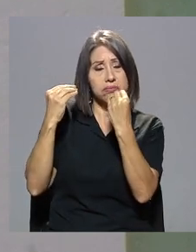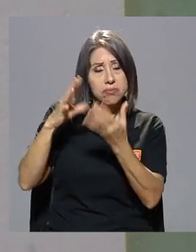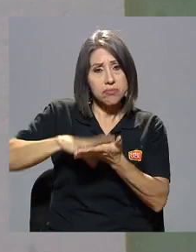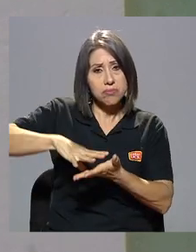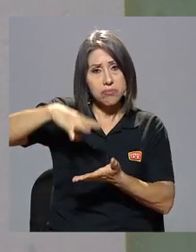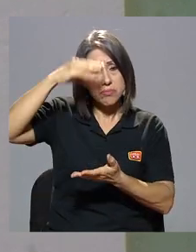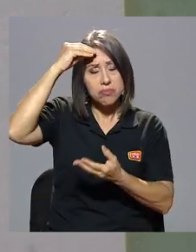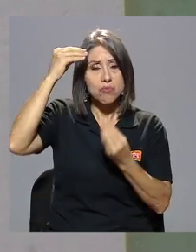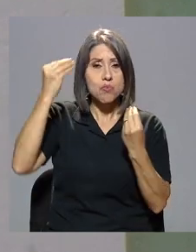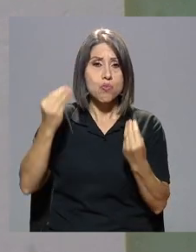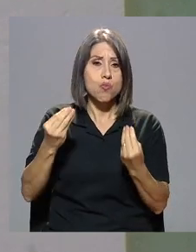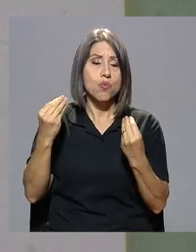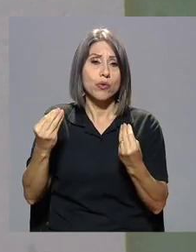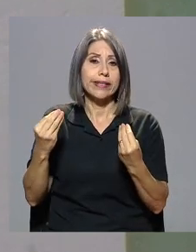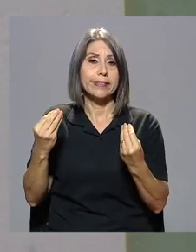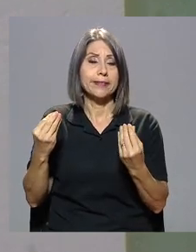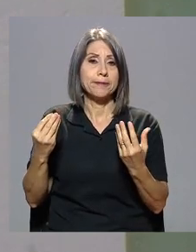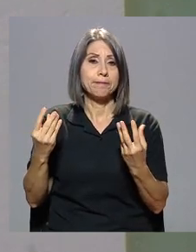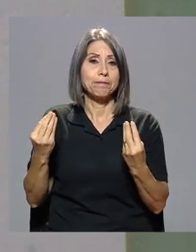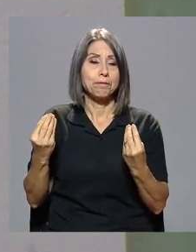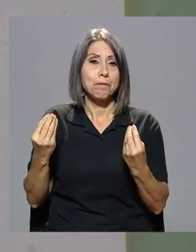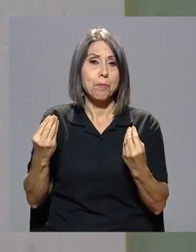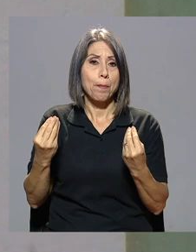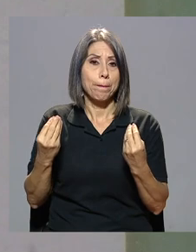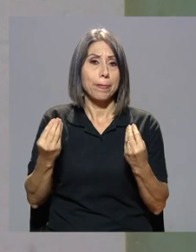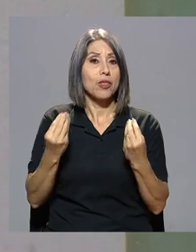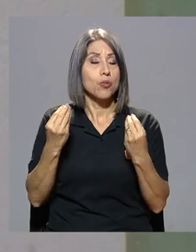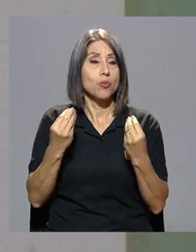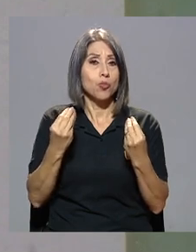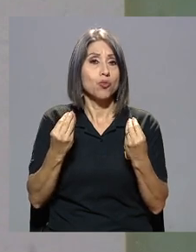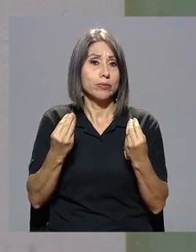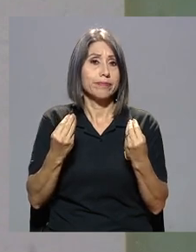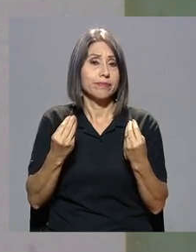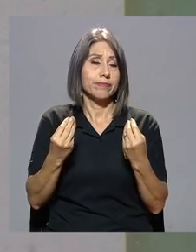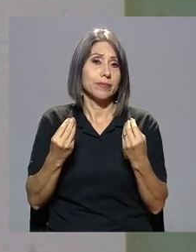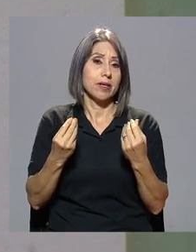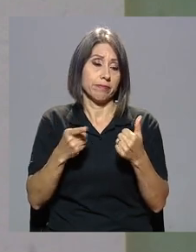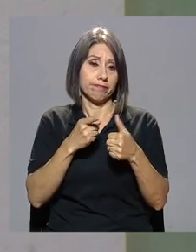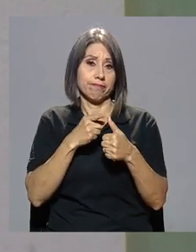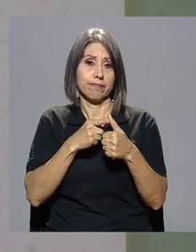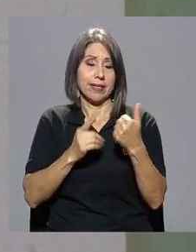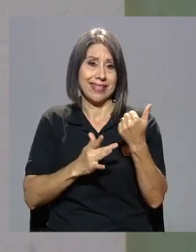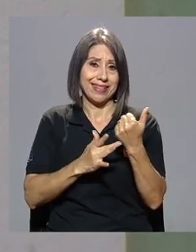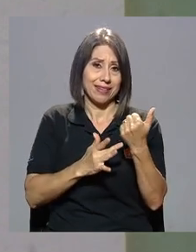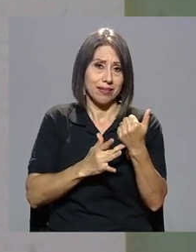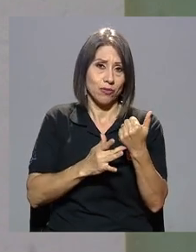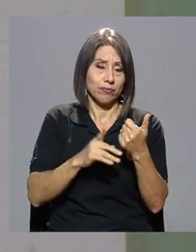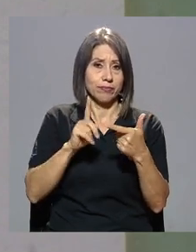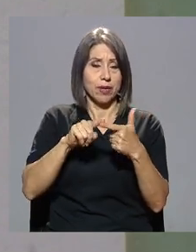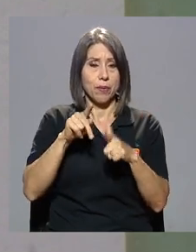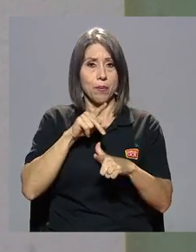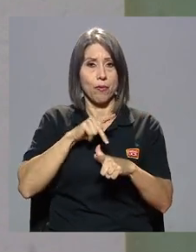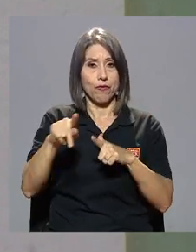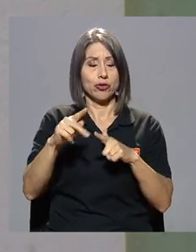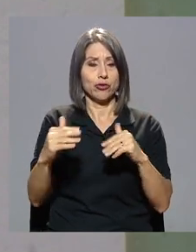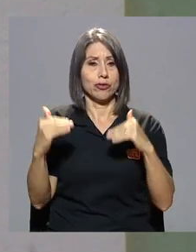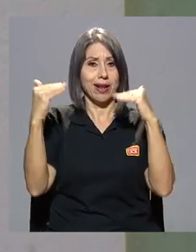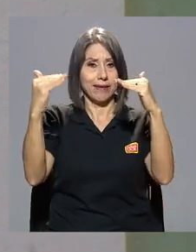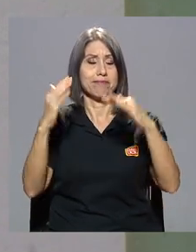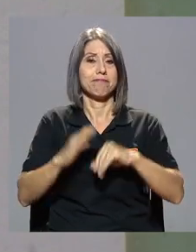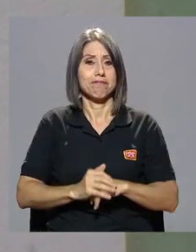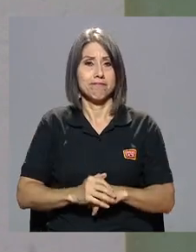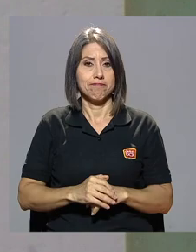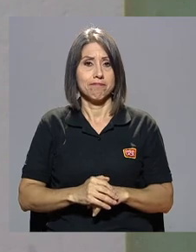muy muy quiero decir en primer lugar en lo técnico y en lo profesional al nivel más